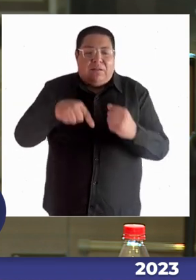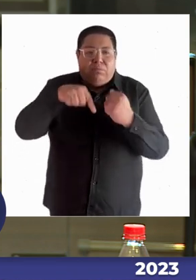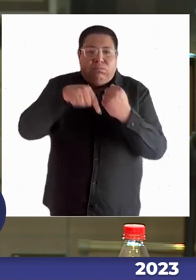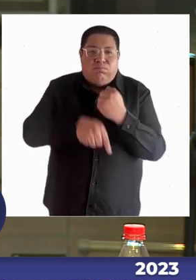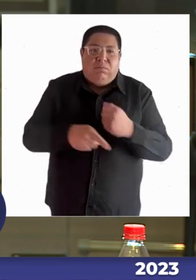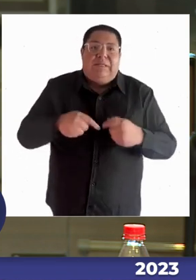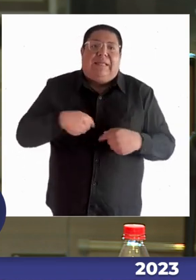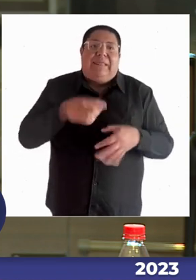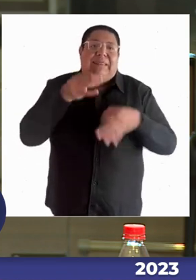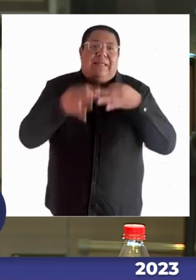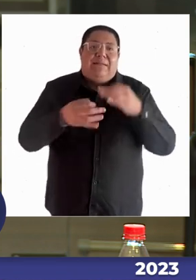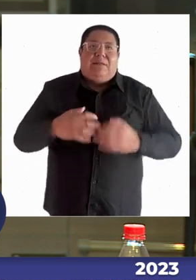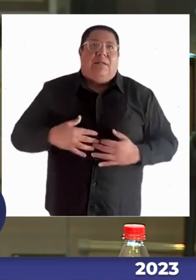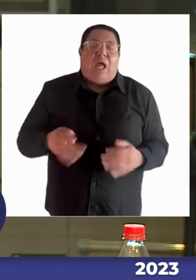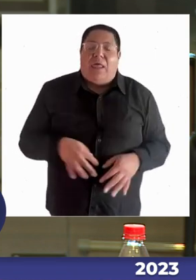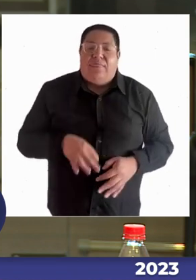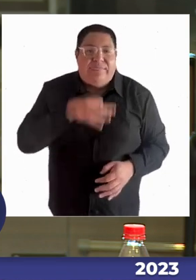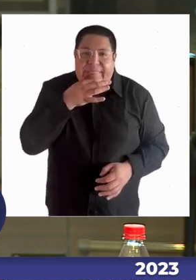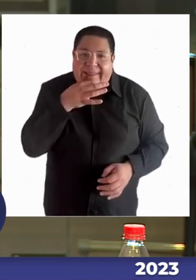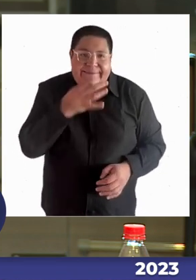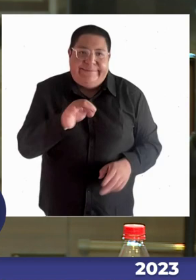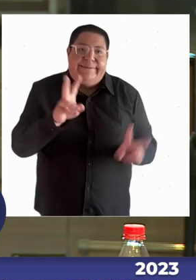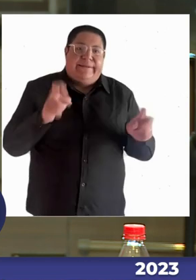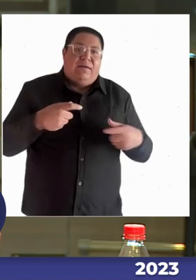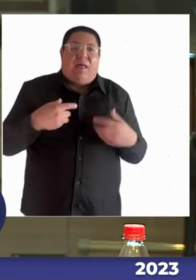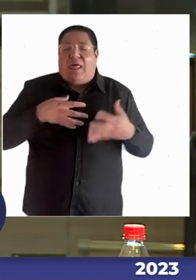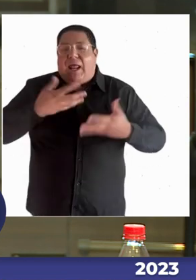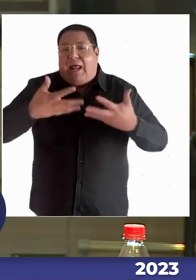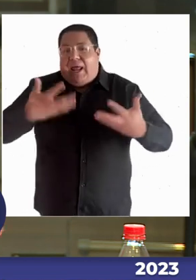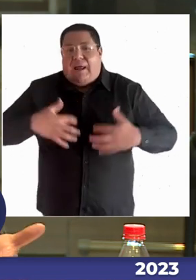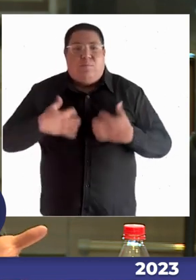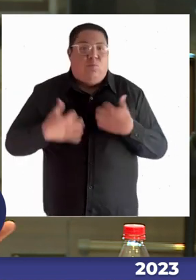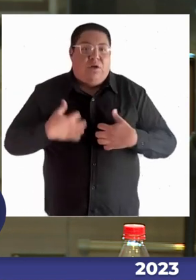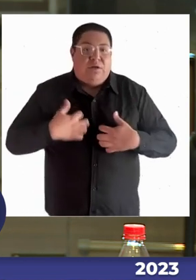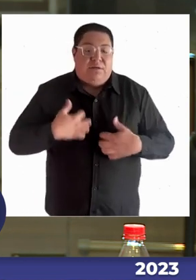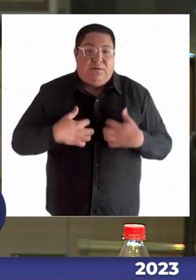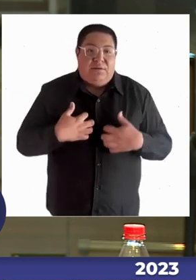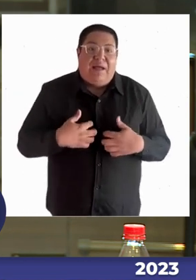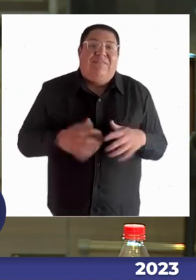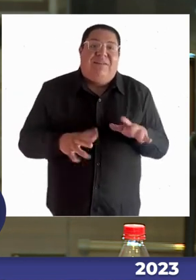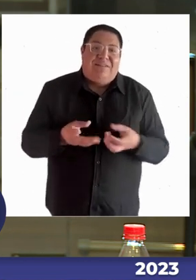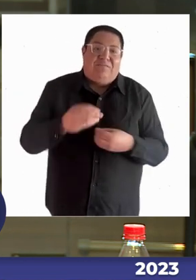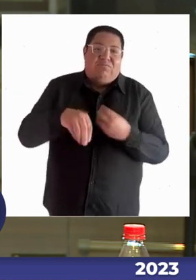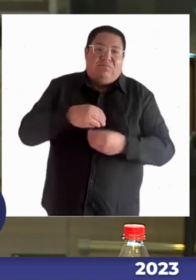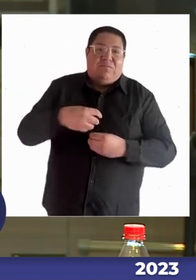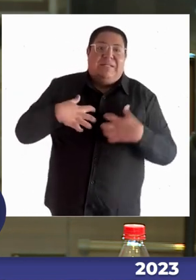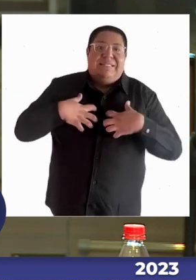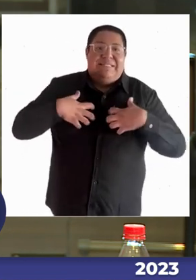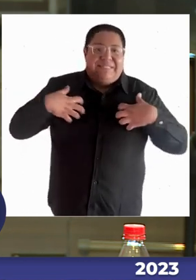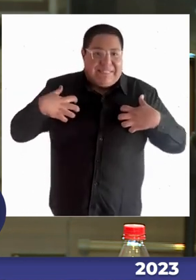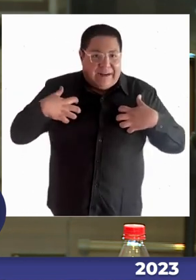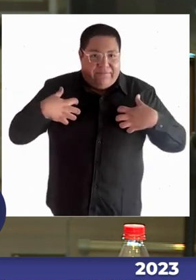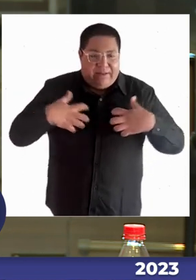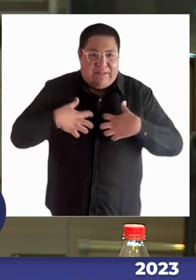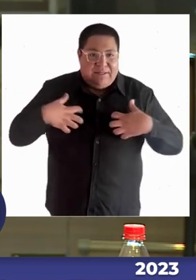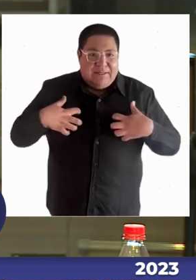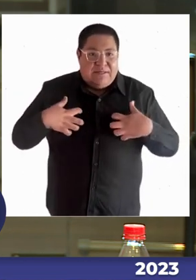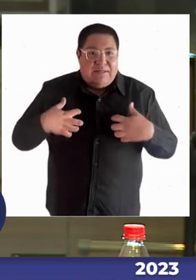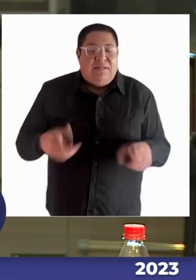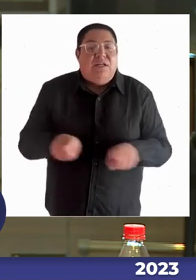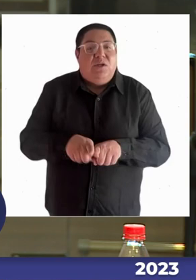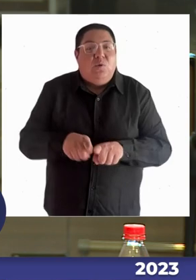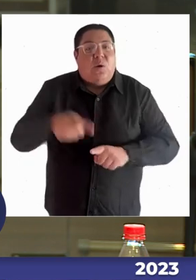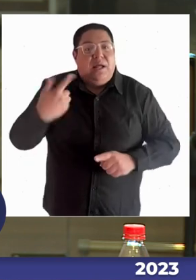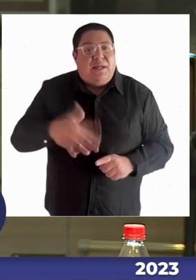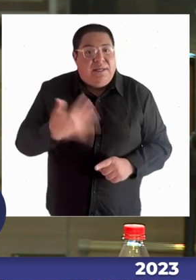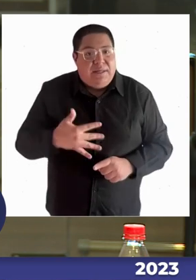la guata, mi situación, y de verdad que lo hago porque tengo como rabia, ¿no? Pero también es importante cuantificar. Así que quería